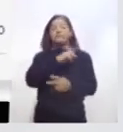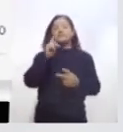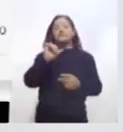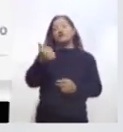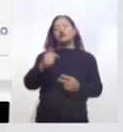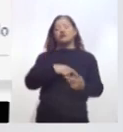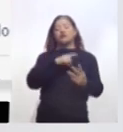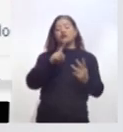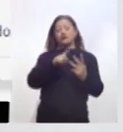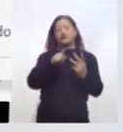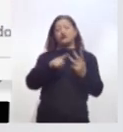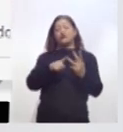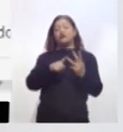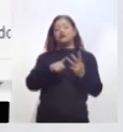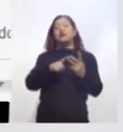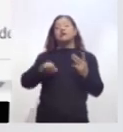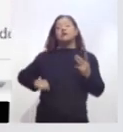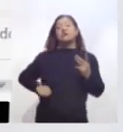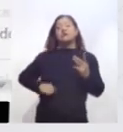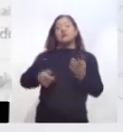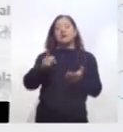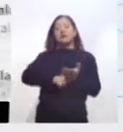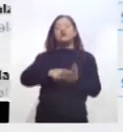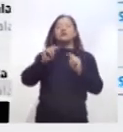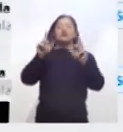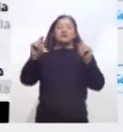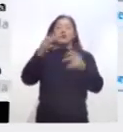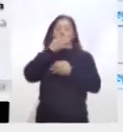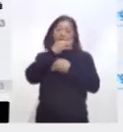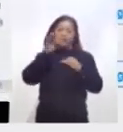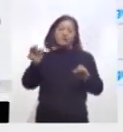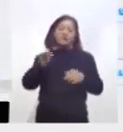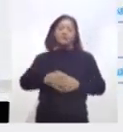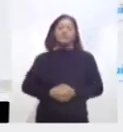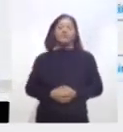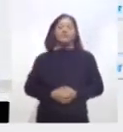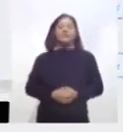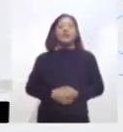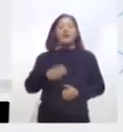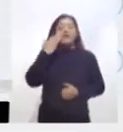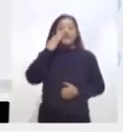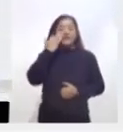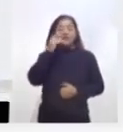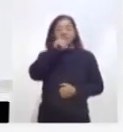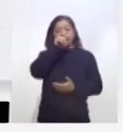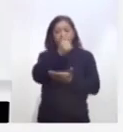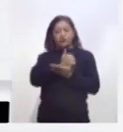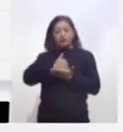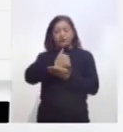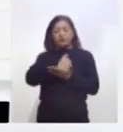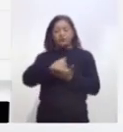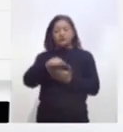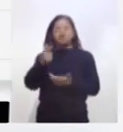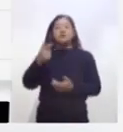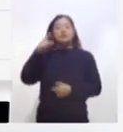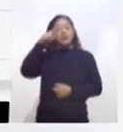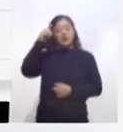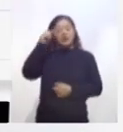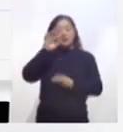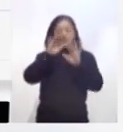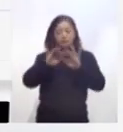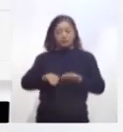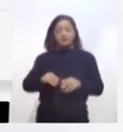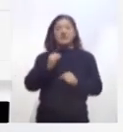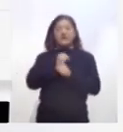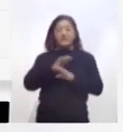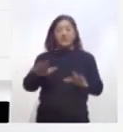confirmados por la Secretaría de Salud en la entidad. En sus cuentas de Facebook y Twitter, Marco Mena escribió, informó